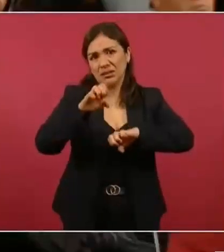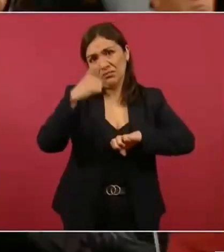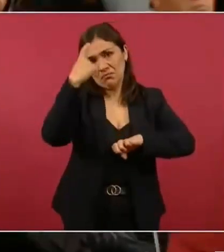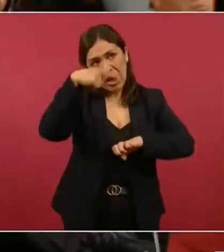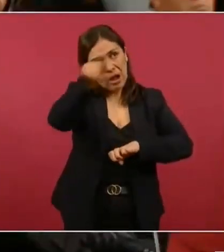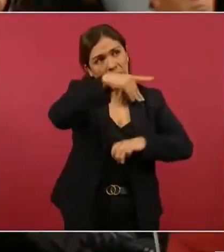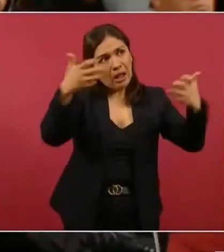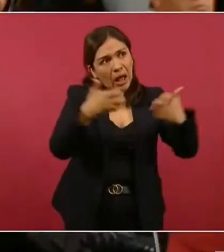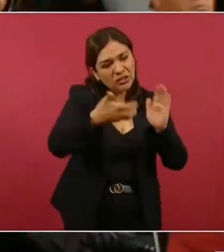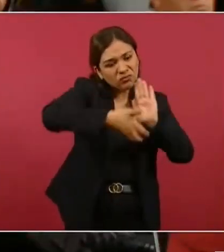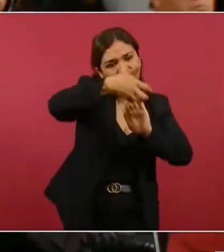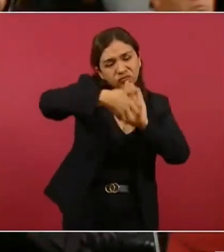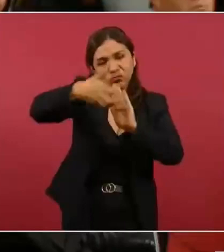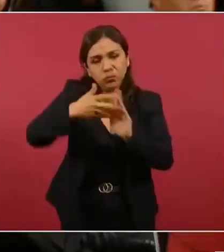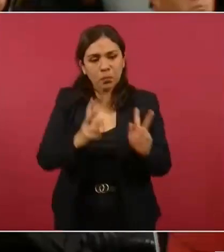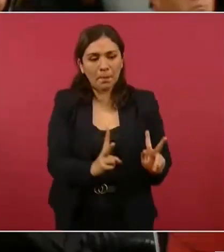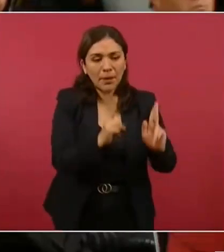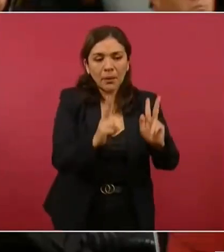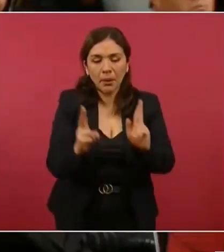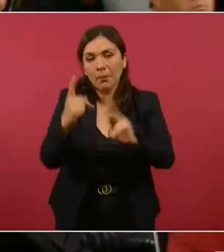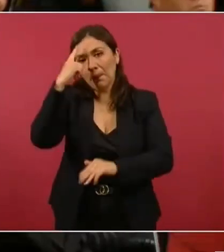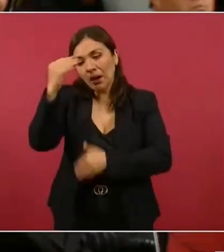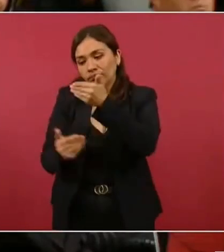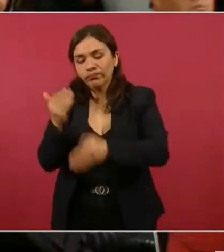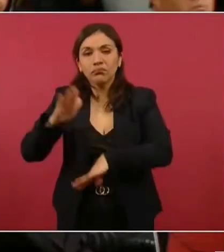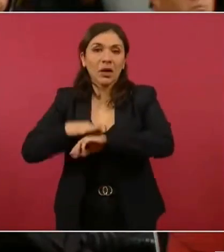que lo hagamos para avanzar más.